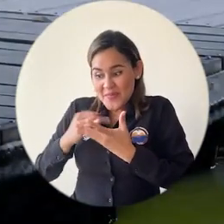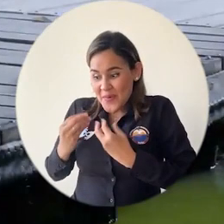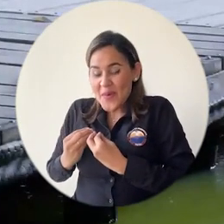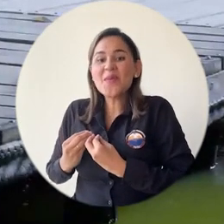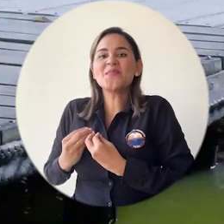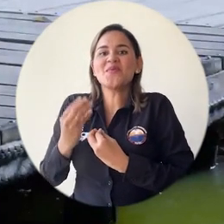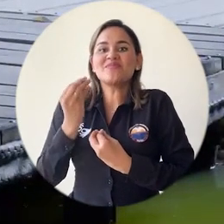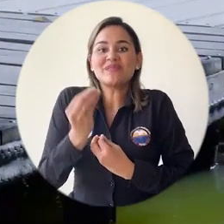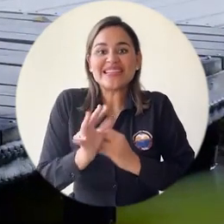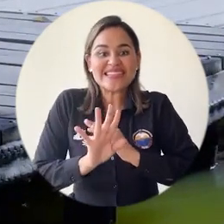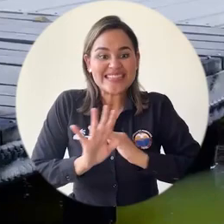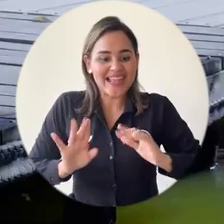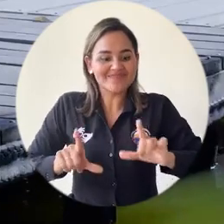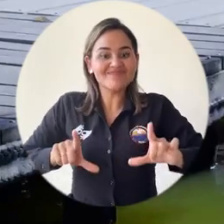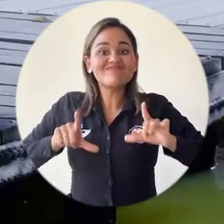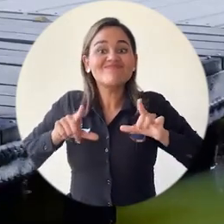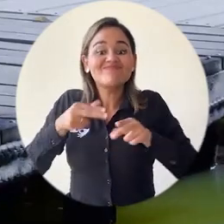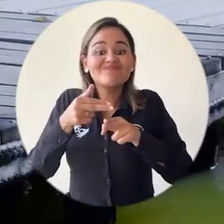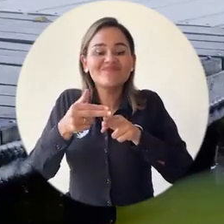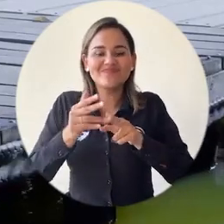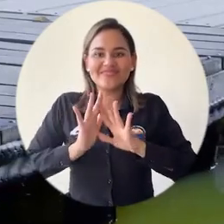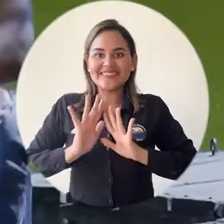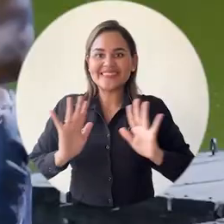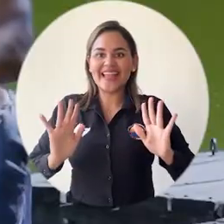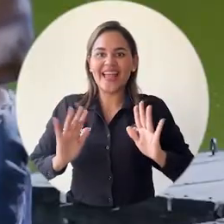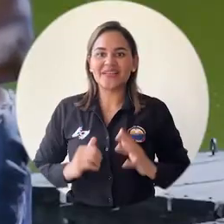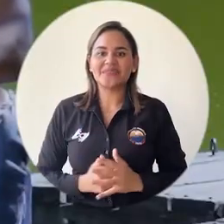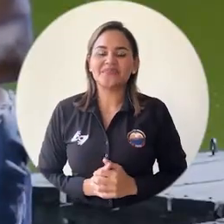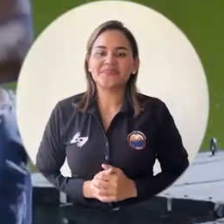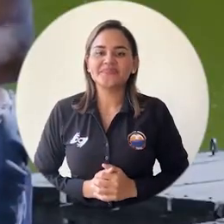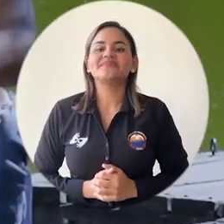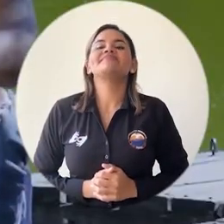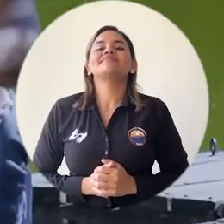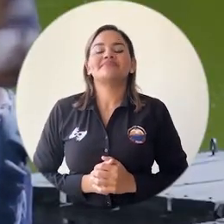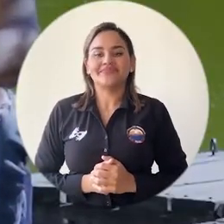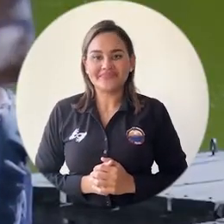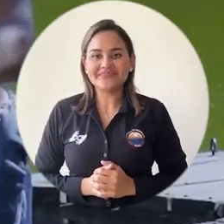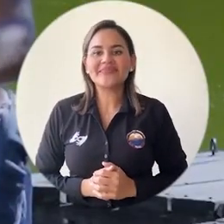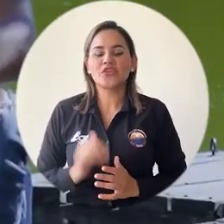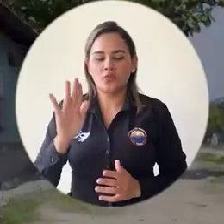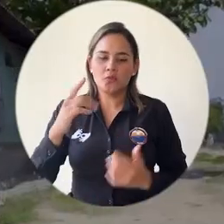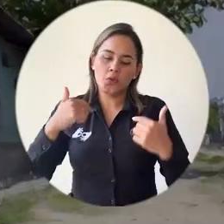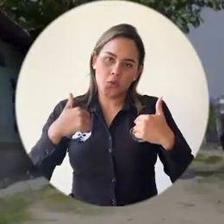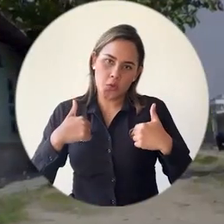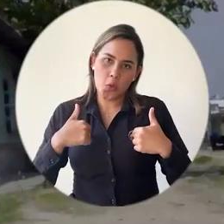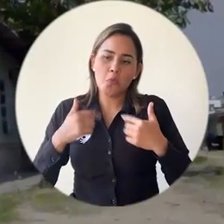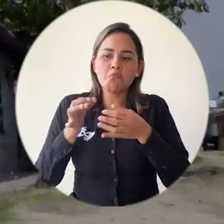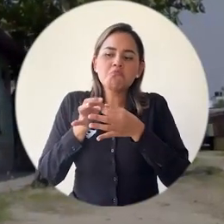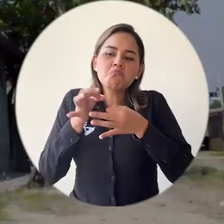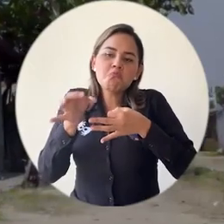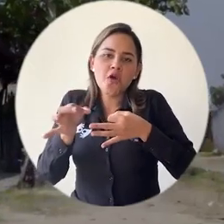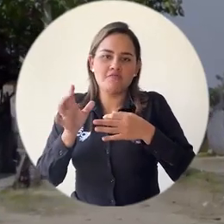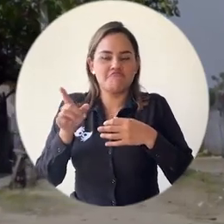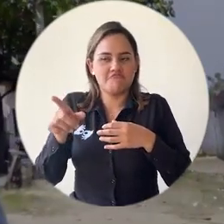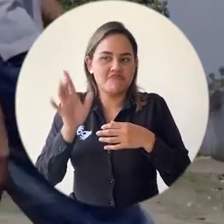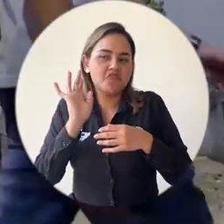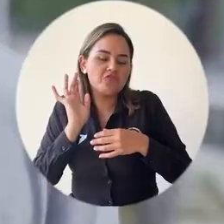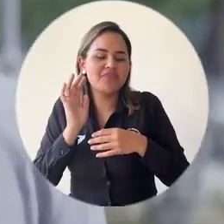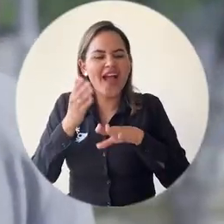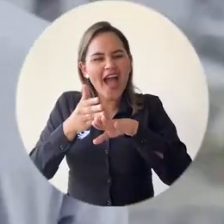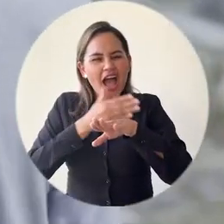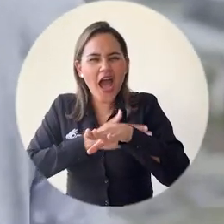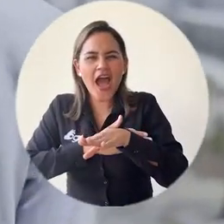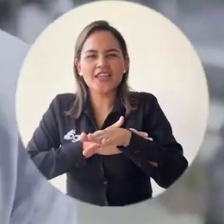Harold Andrés Oduber San José y estudio Contabría Pública. En el pueblo, gracias a un video que hice yo en primer semestre justo para Talento